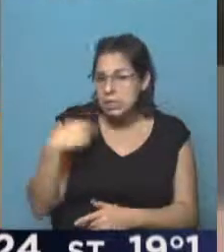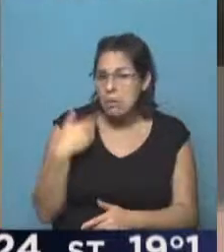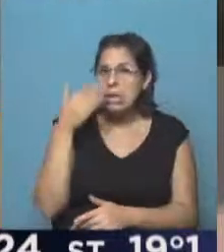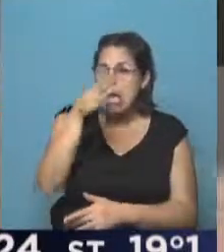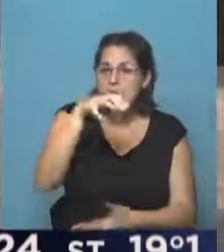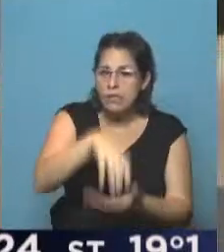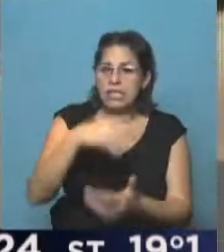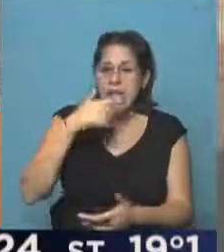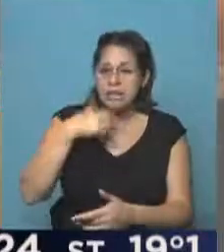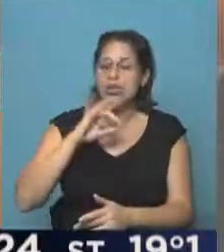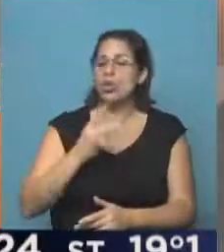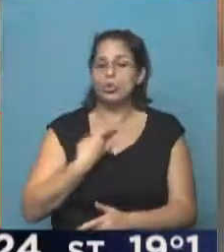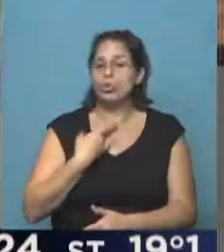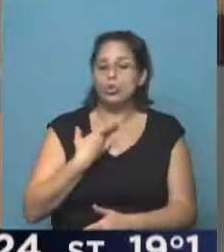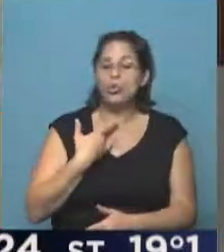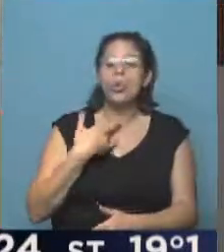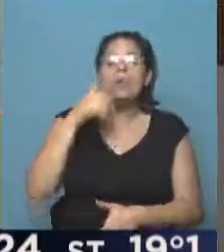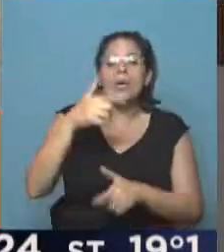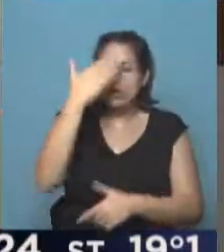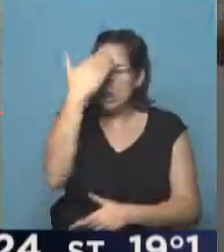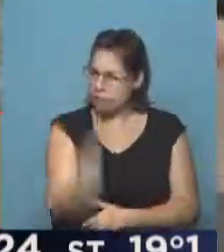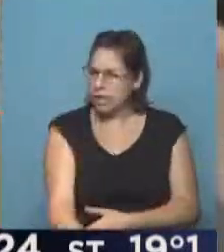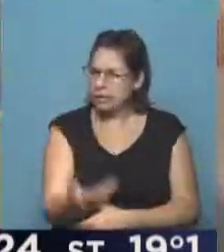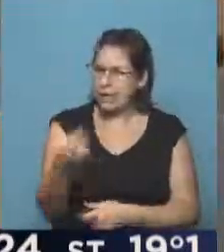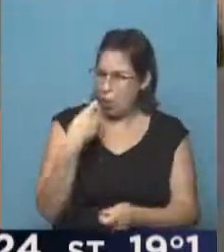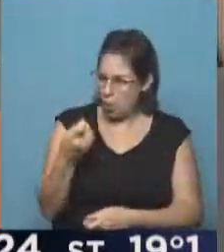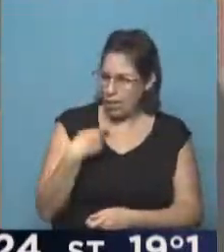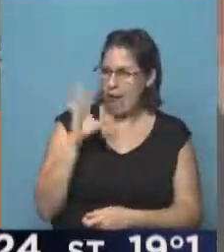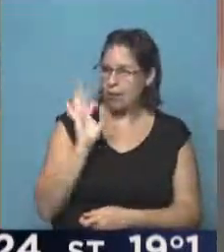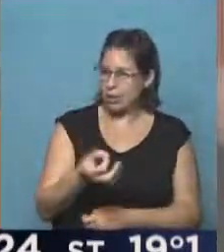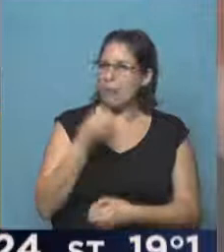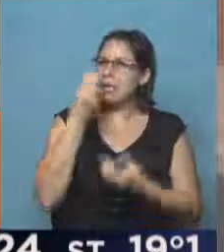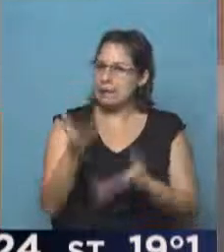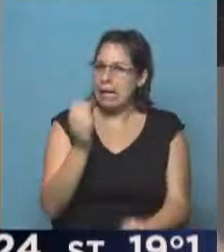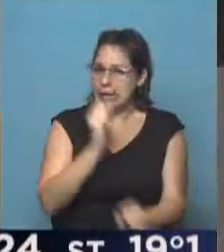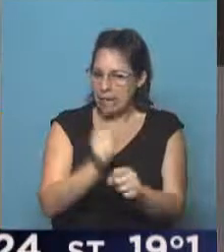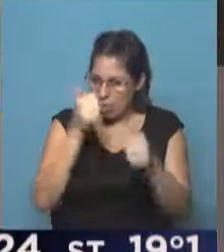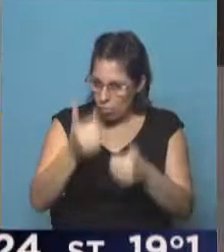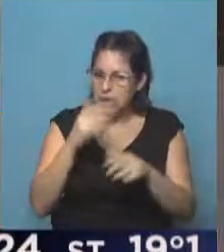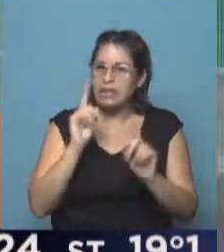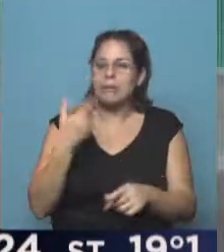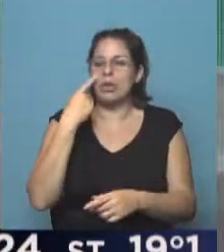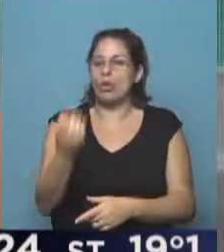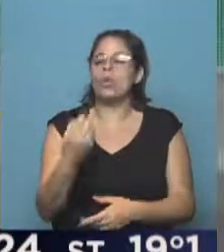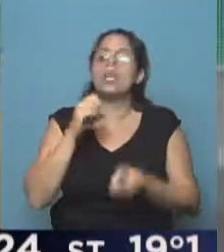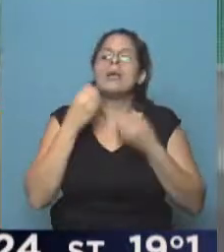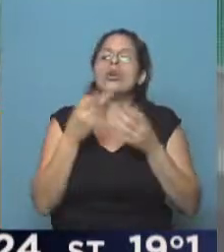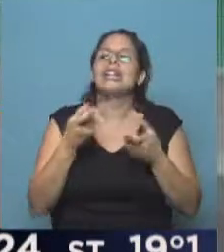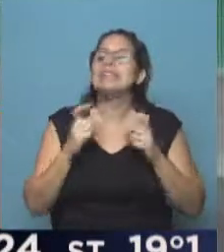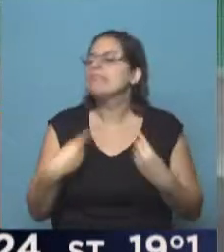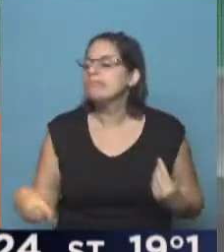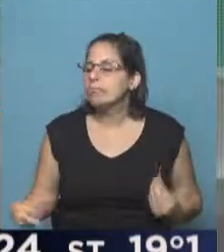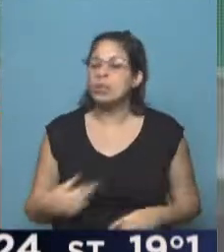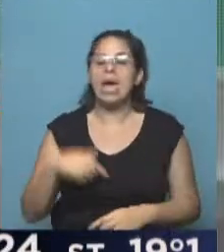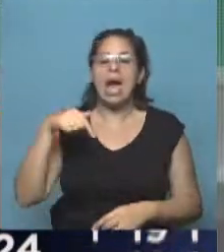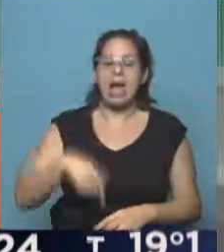me pongo a atender también a la gente, porque ahí es el lugar donde uno sabe que está funcionando bien y que hay que mejorar. Y en este caso me llamó la atención porque